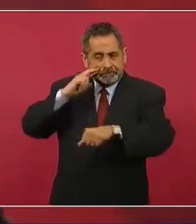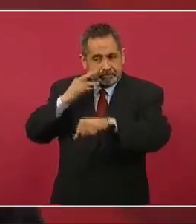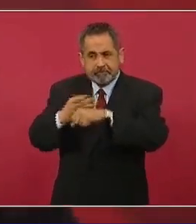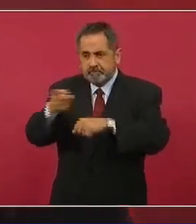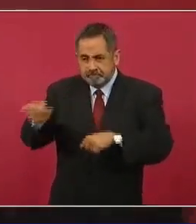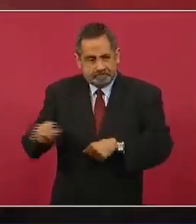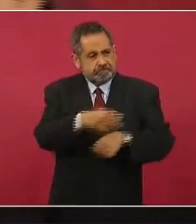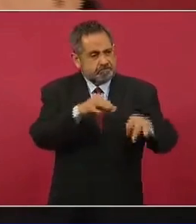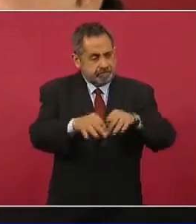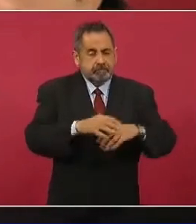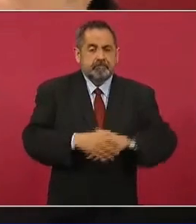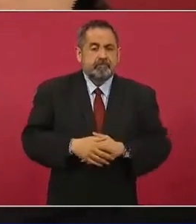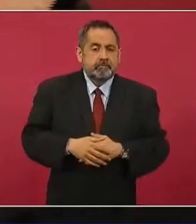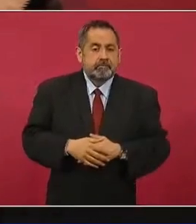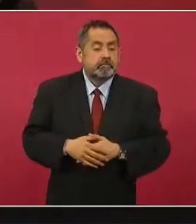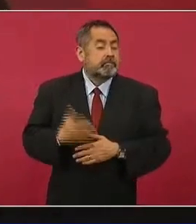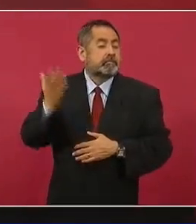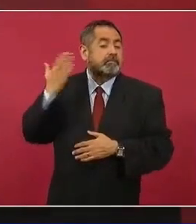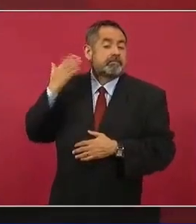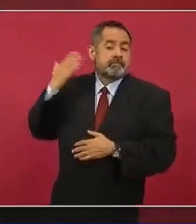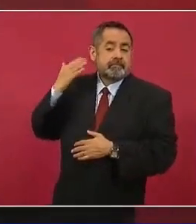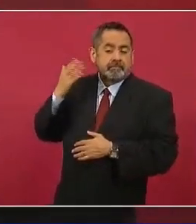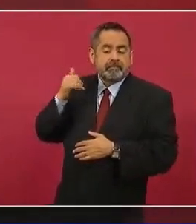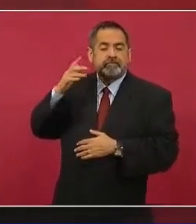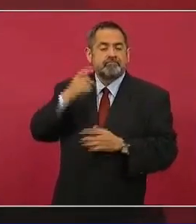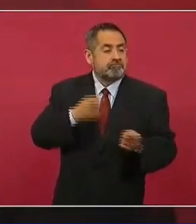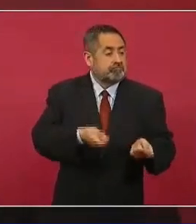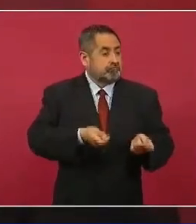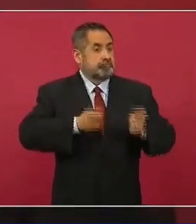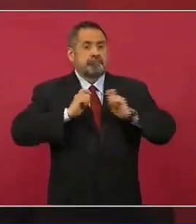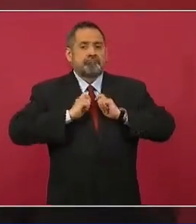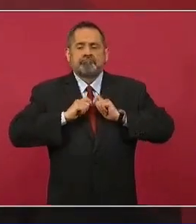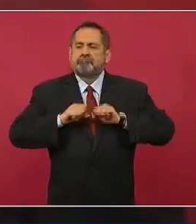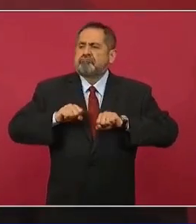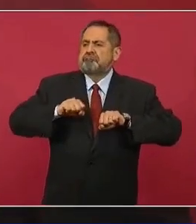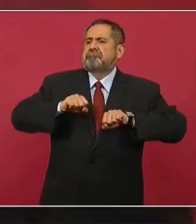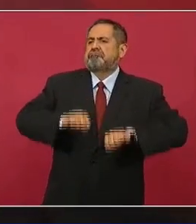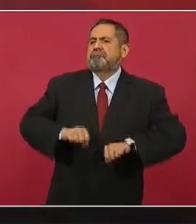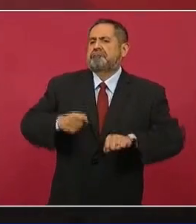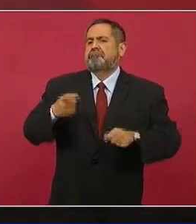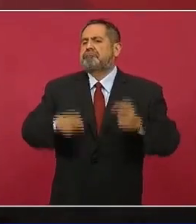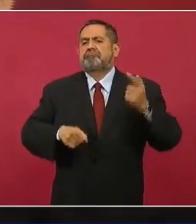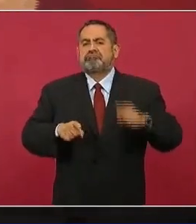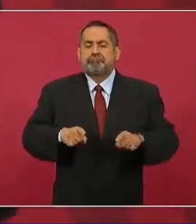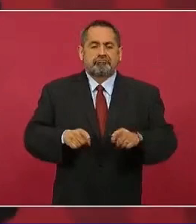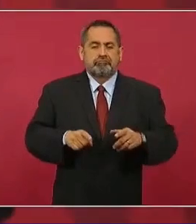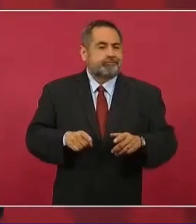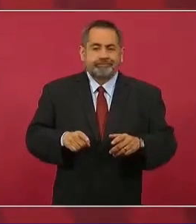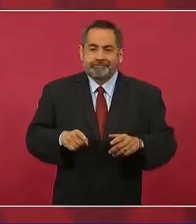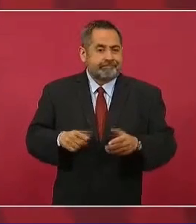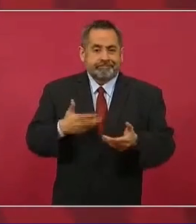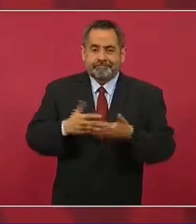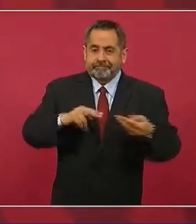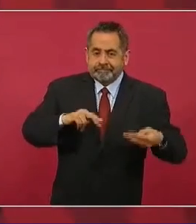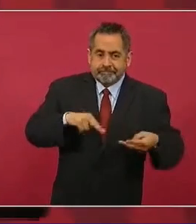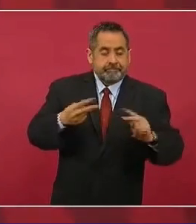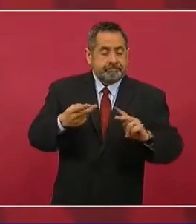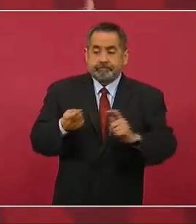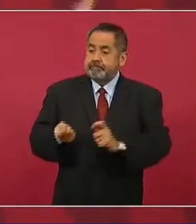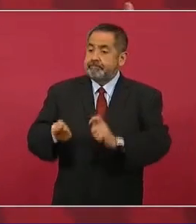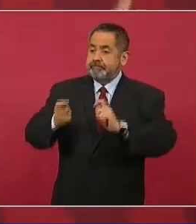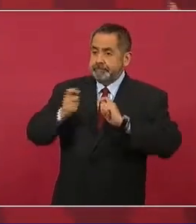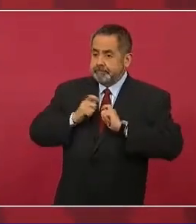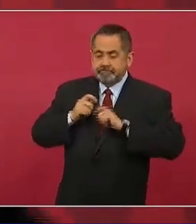Antes era todo jerárquico, ahora no. Ahora,